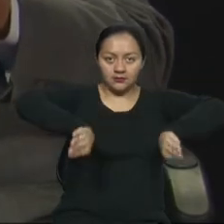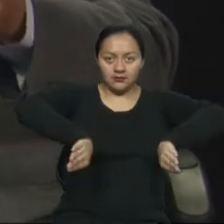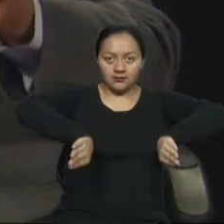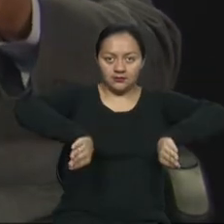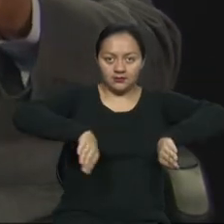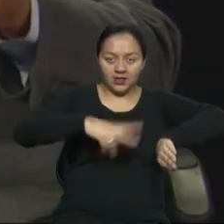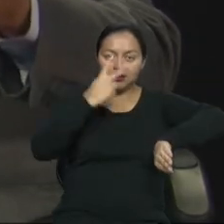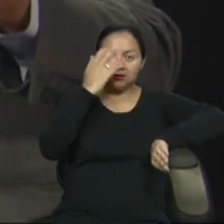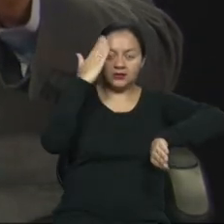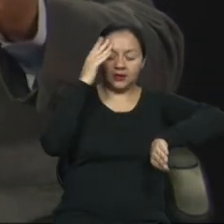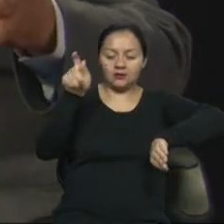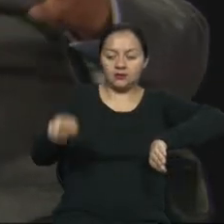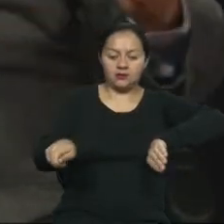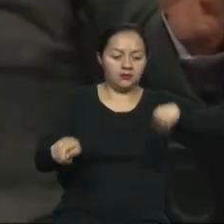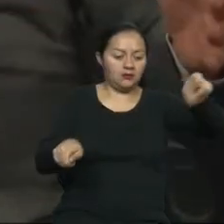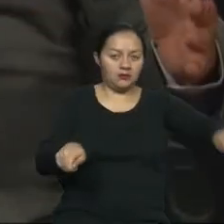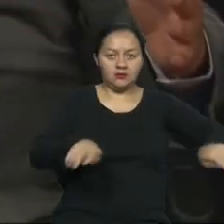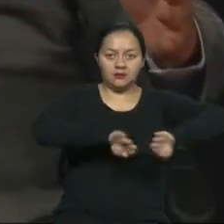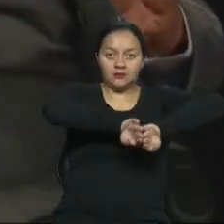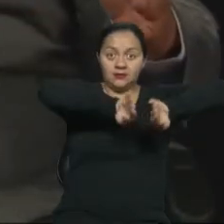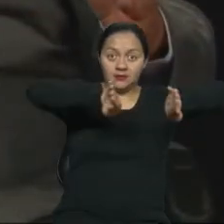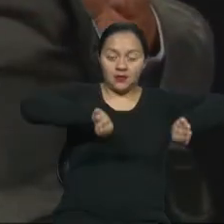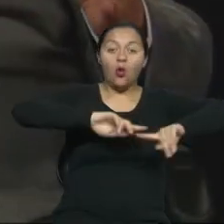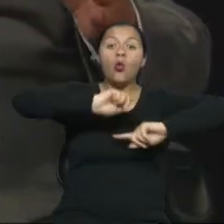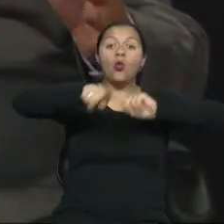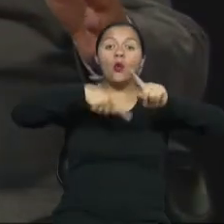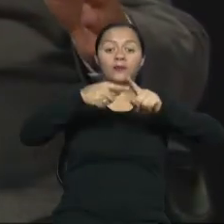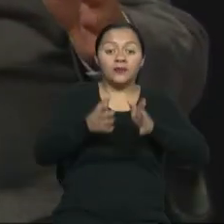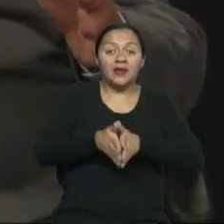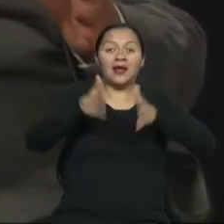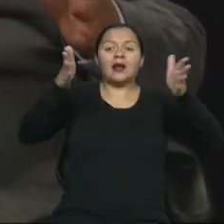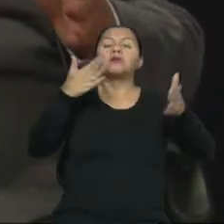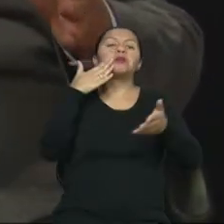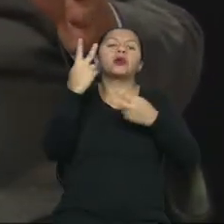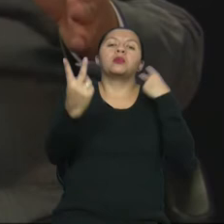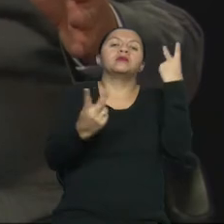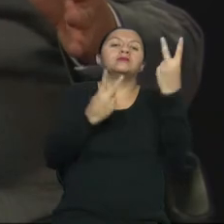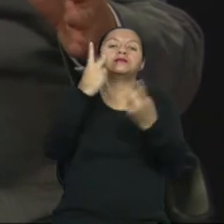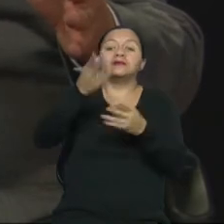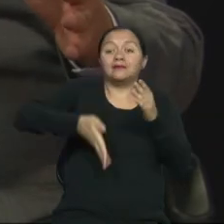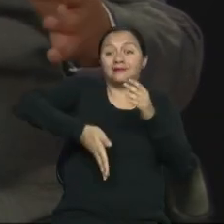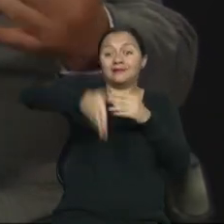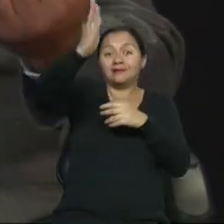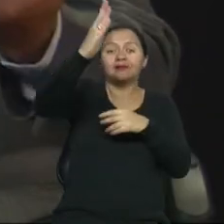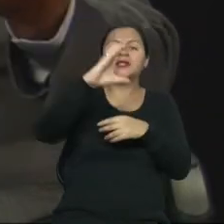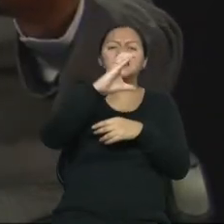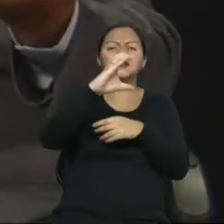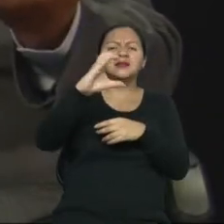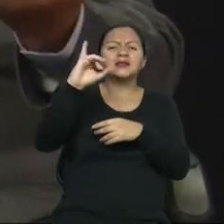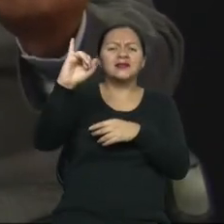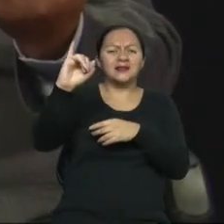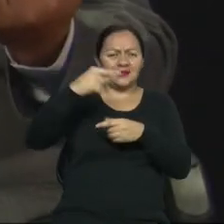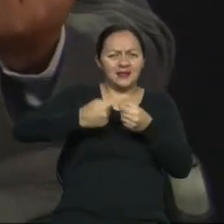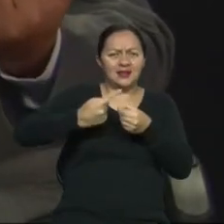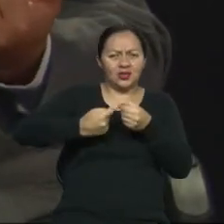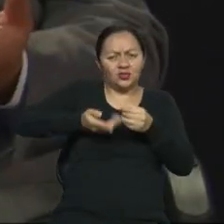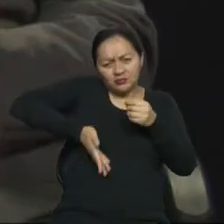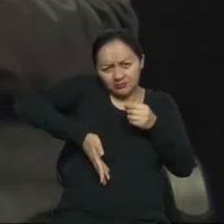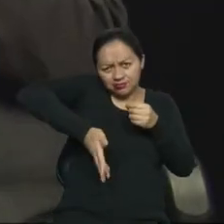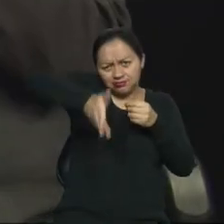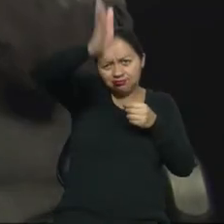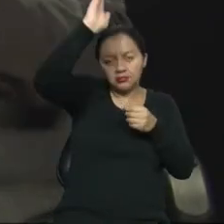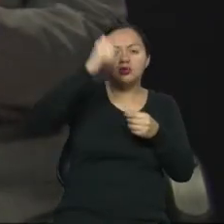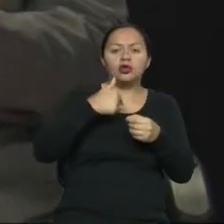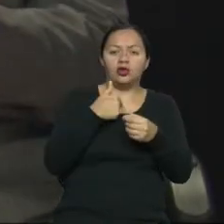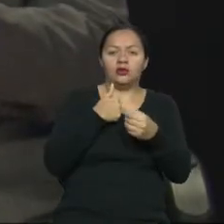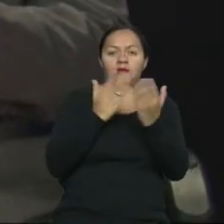Cuando la acera es más grande, y hablamos de boulevards, tipo Naciones Unidas, tengo tres bandas, servicios,